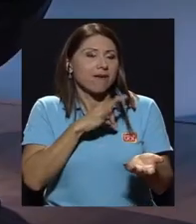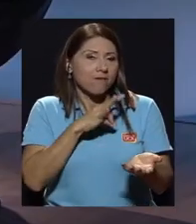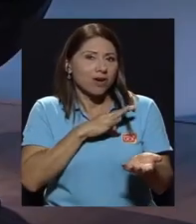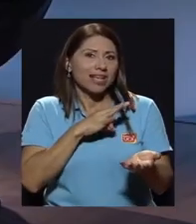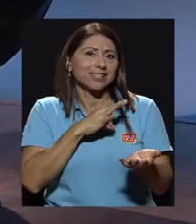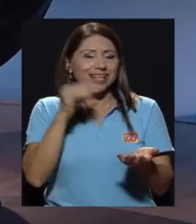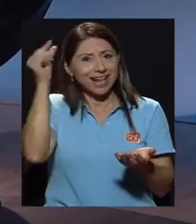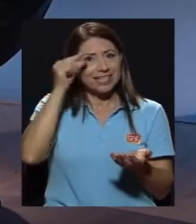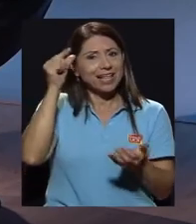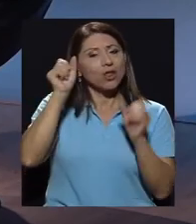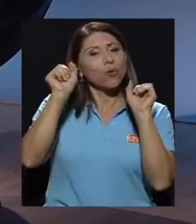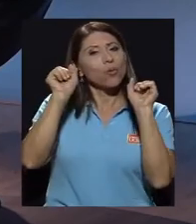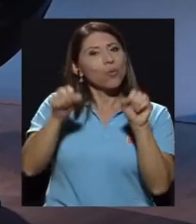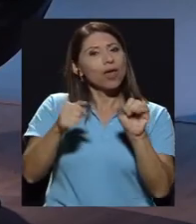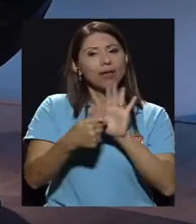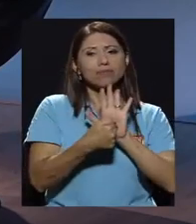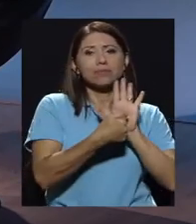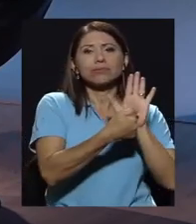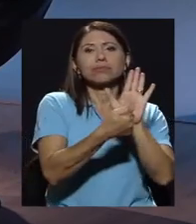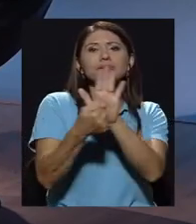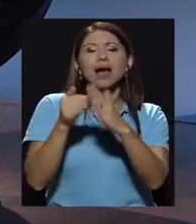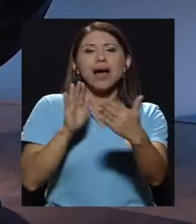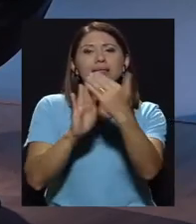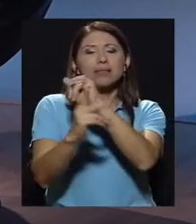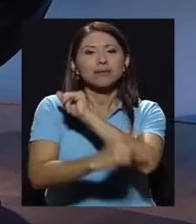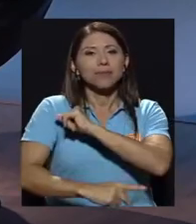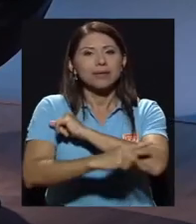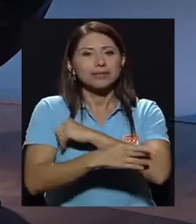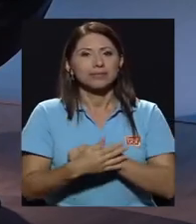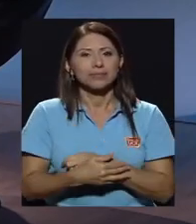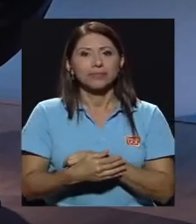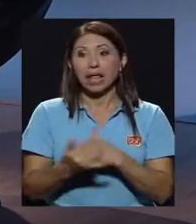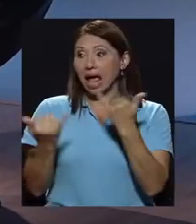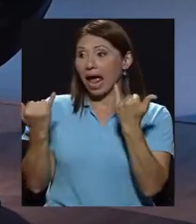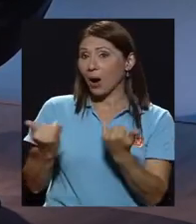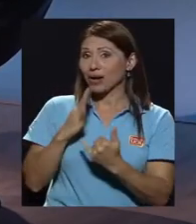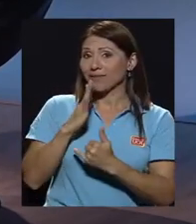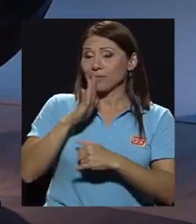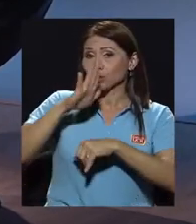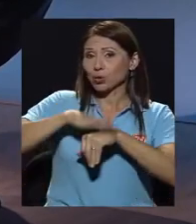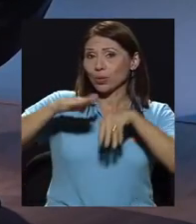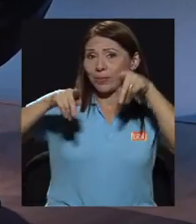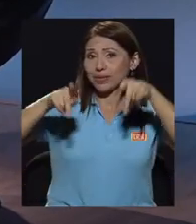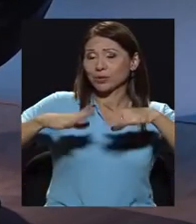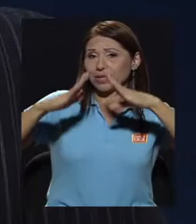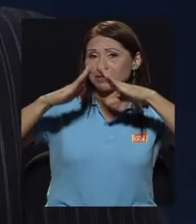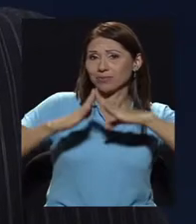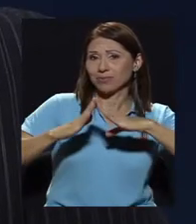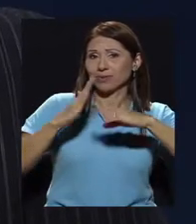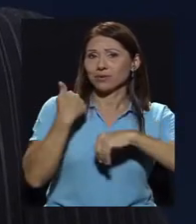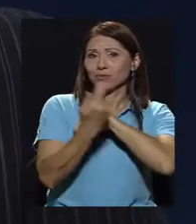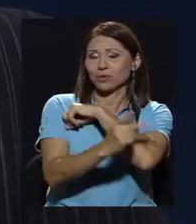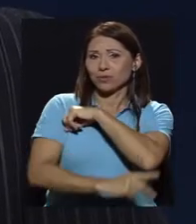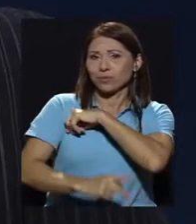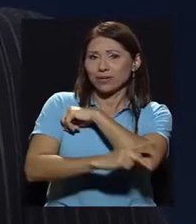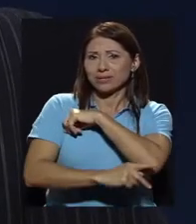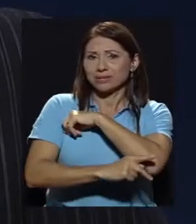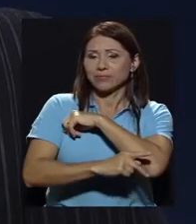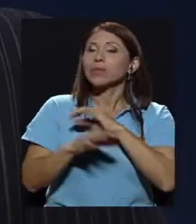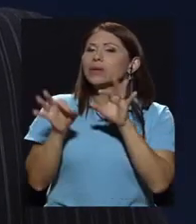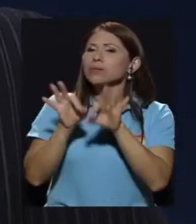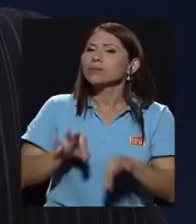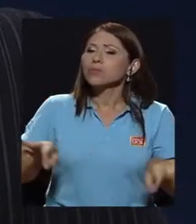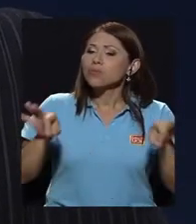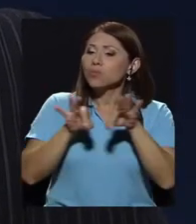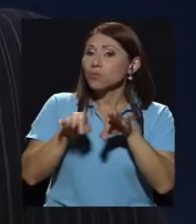limpiarse su cara ante el país. Ahora, casualmente, que hablamos de los habitantes de nuestro país, es muy importante que el